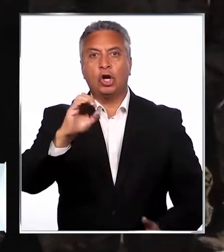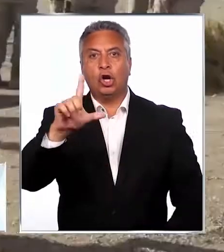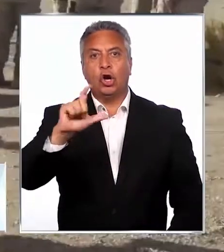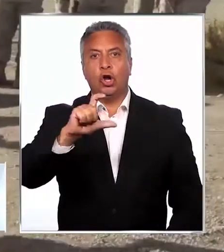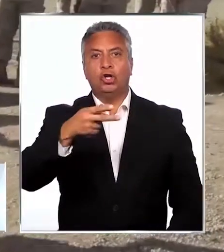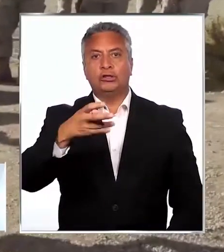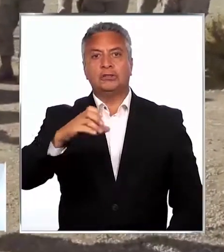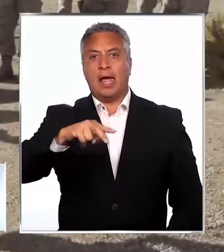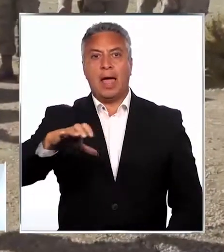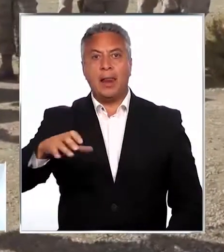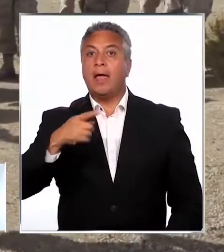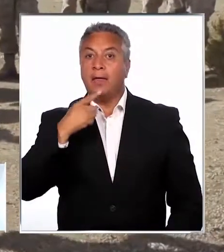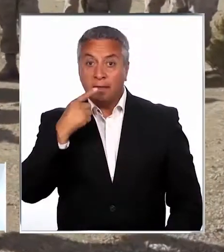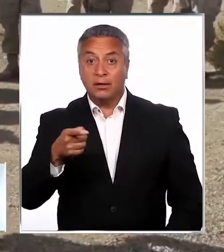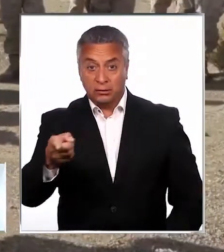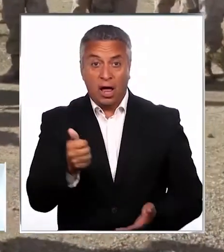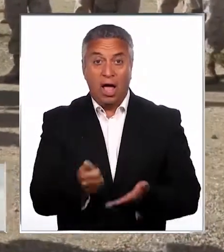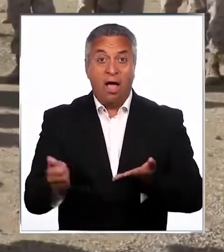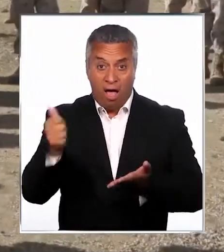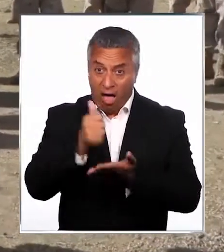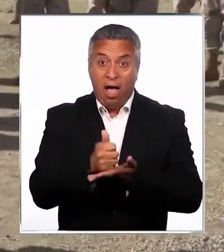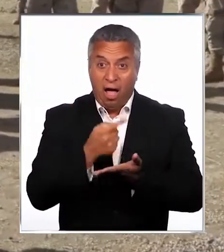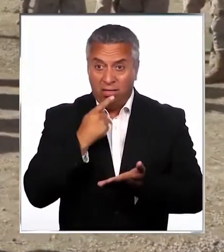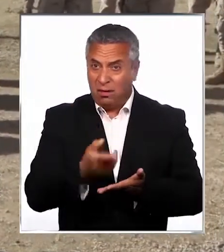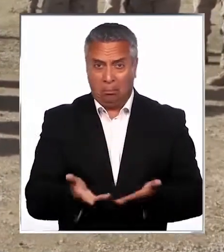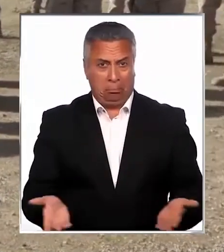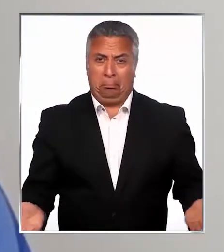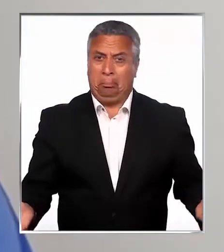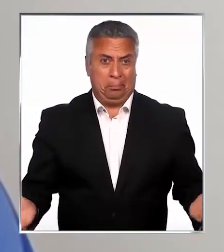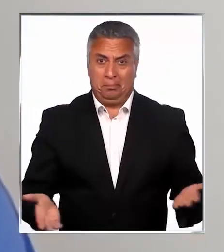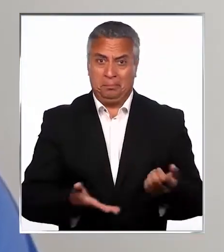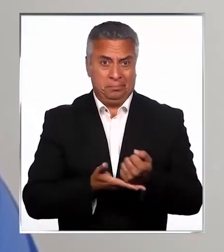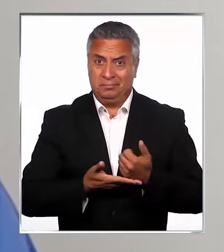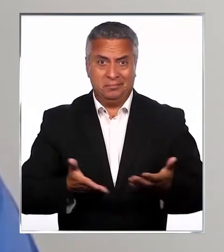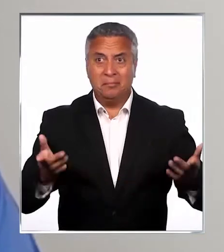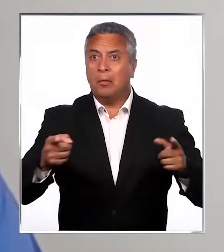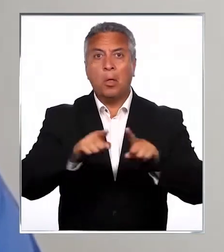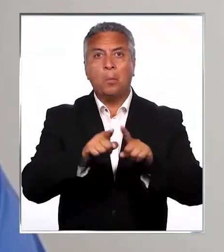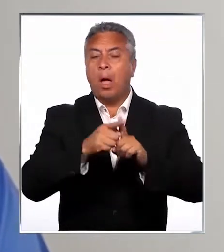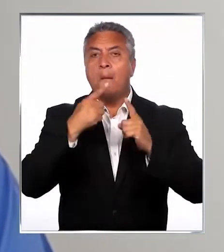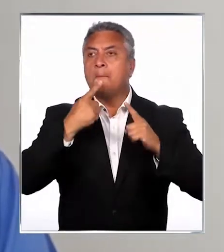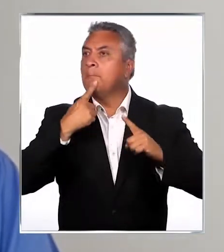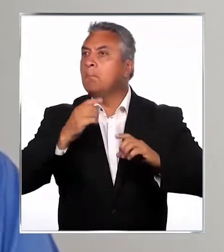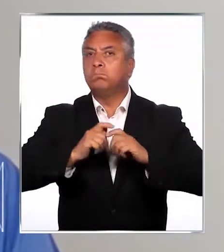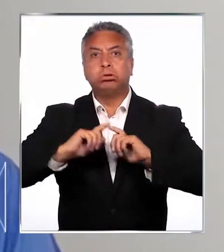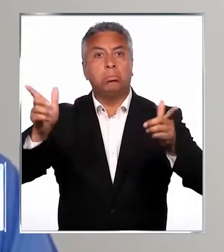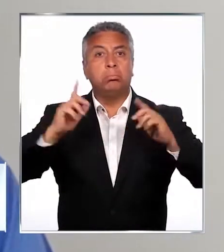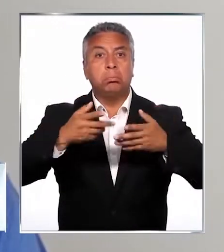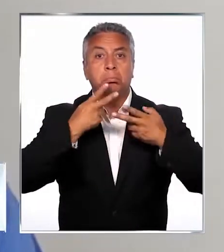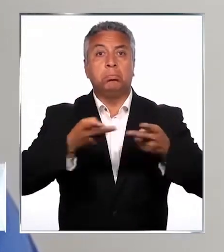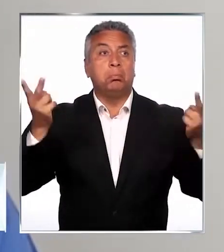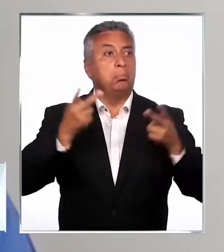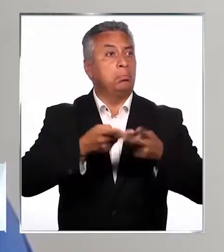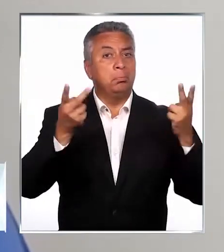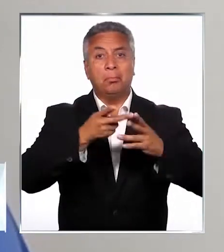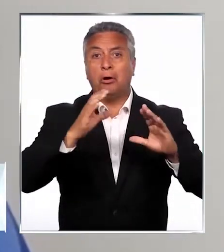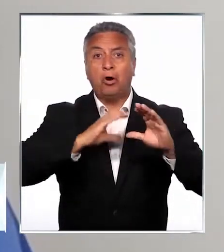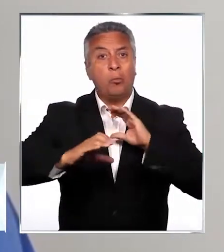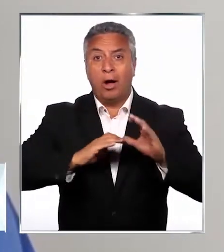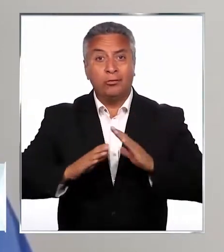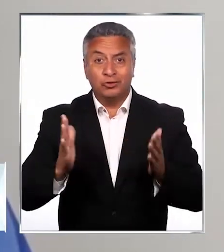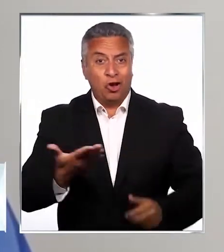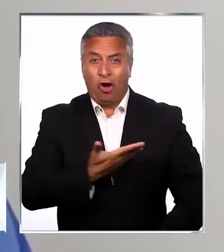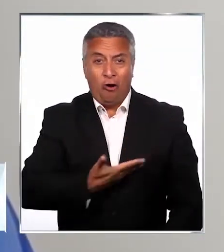comuna desestimó el anuncio expresando que tal plan no existe. Es una pirotecnia comunicacional por parte del gobierno